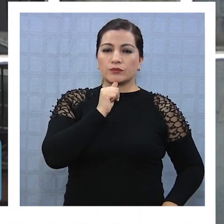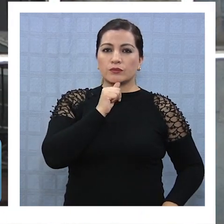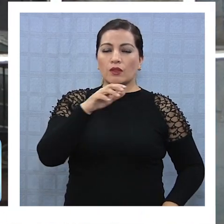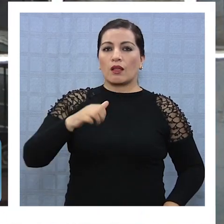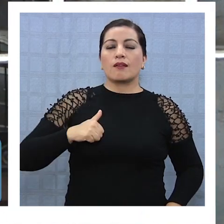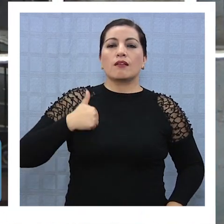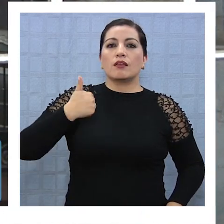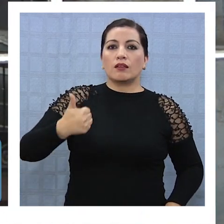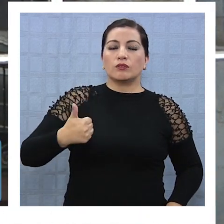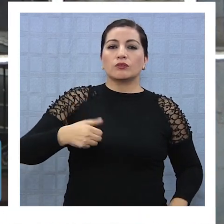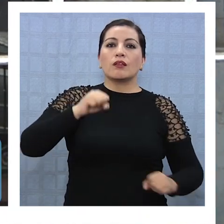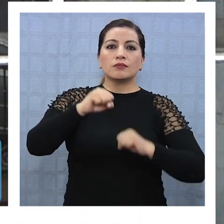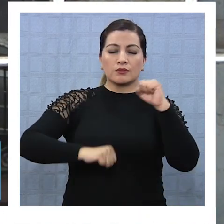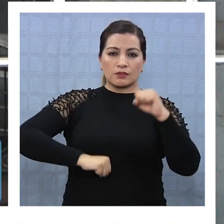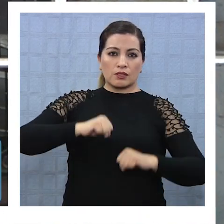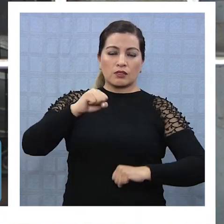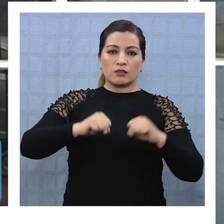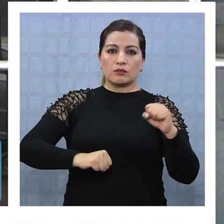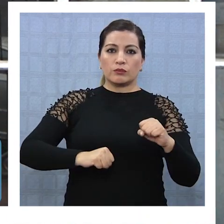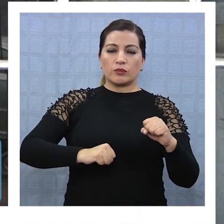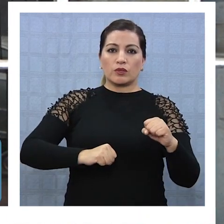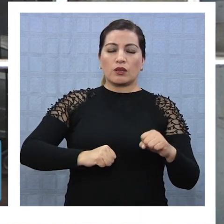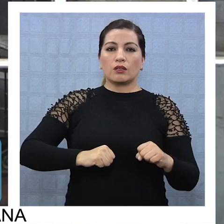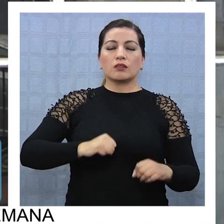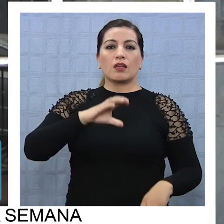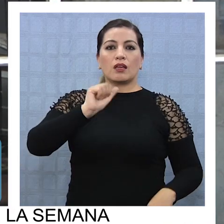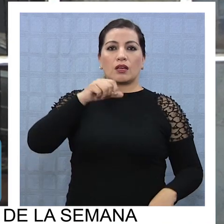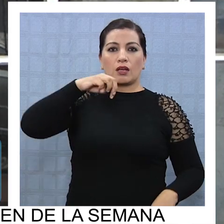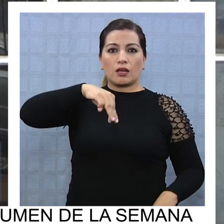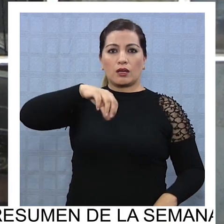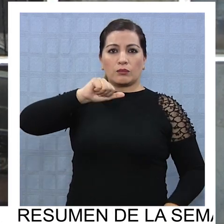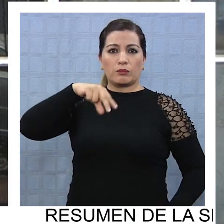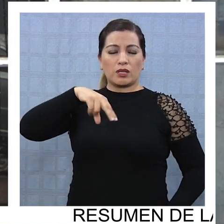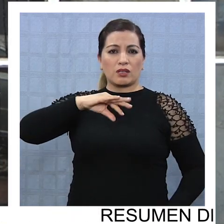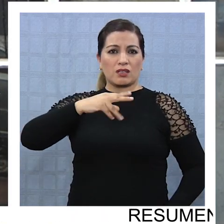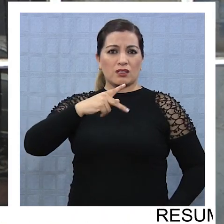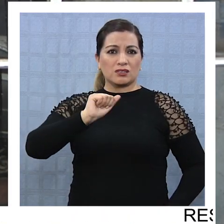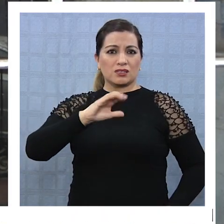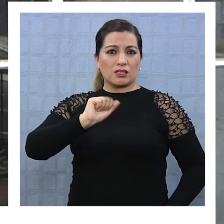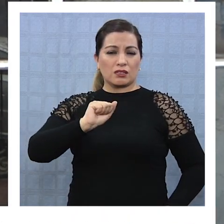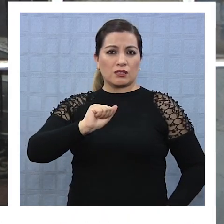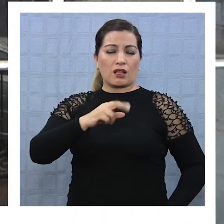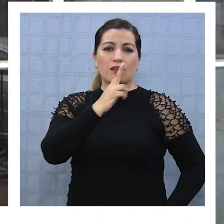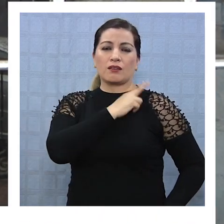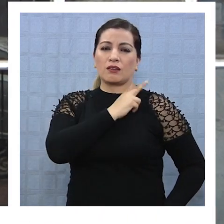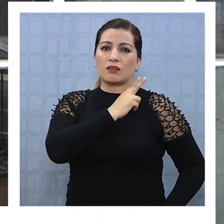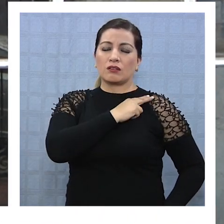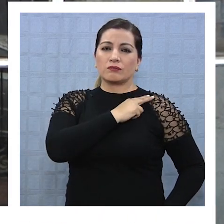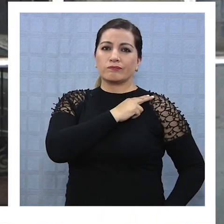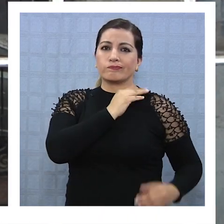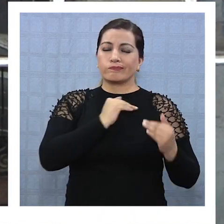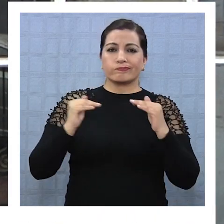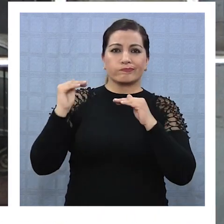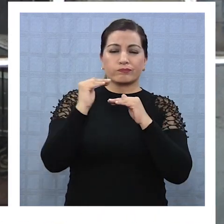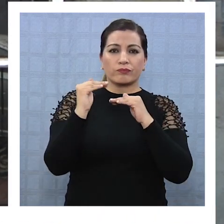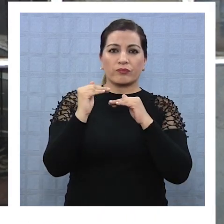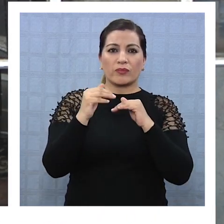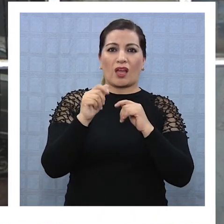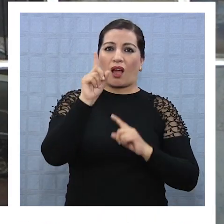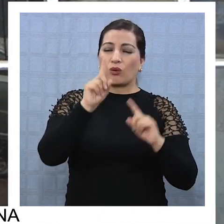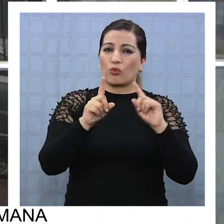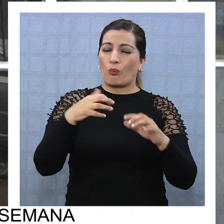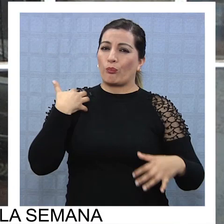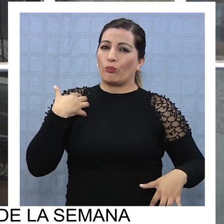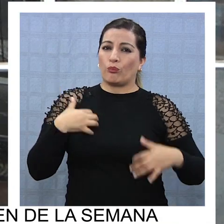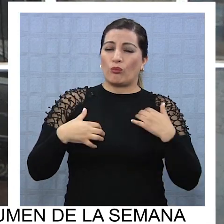la voluntad empresarial. Por parte de Gamanchaca, si bien es cierto, la gerencia y la jefatura, si o